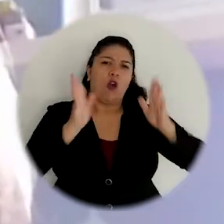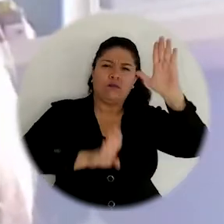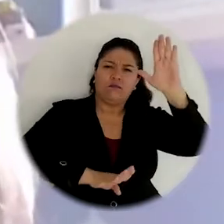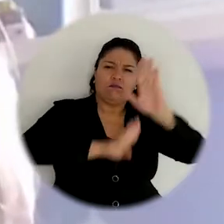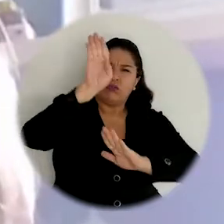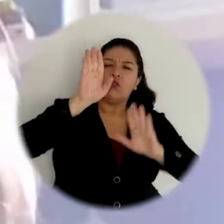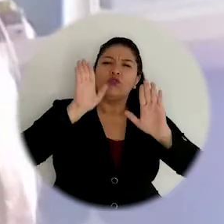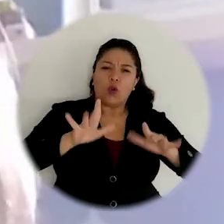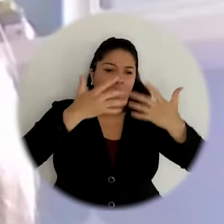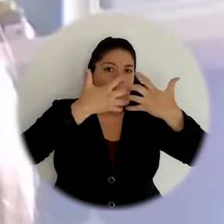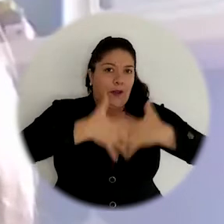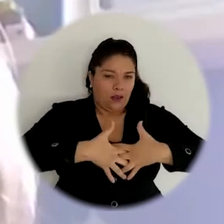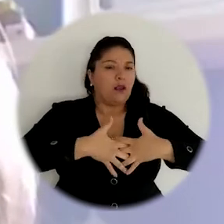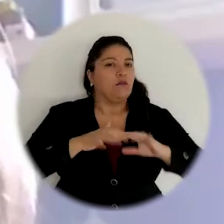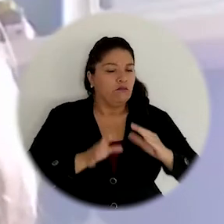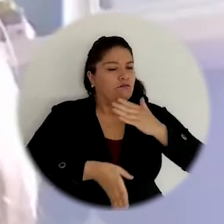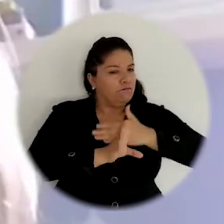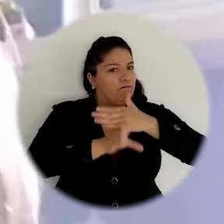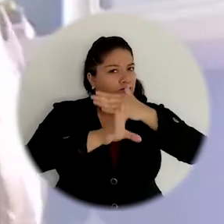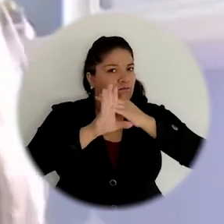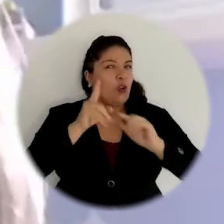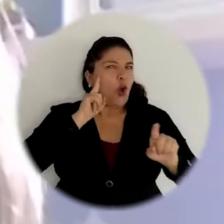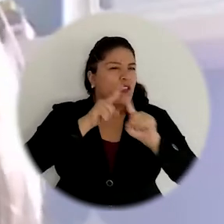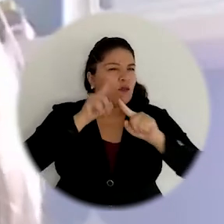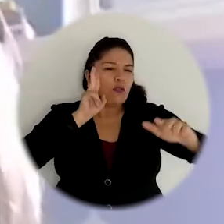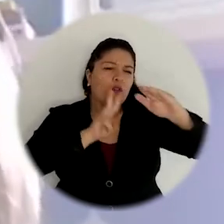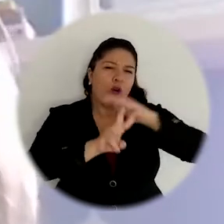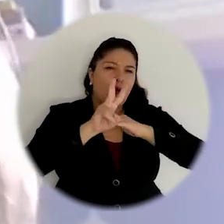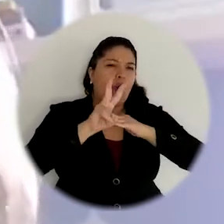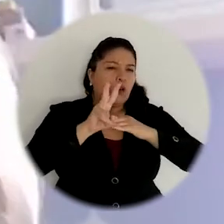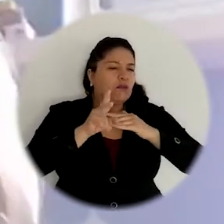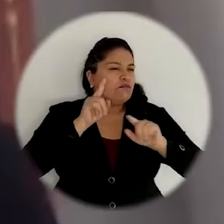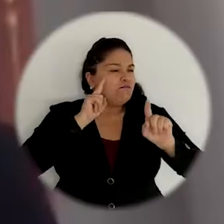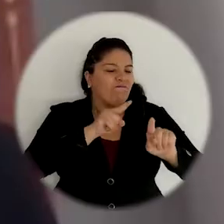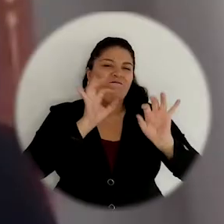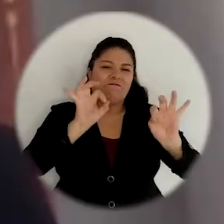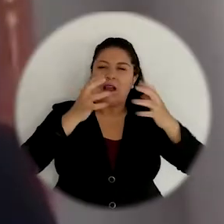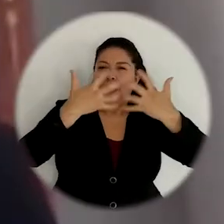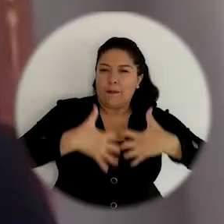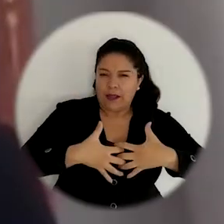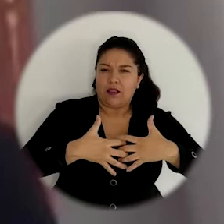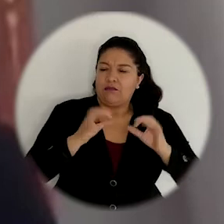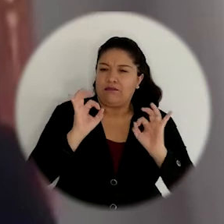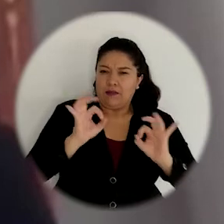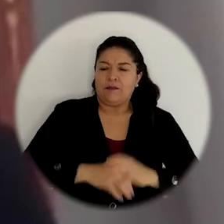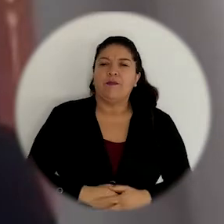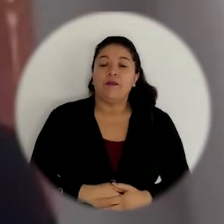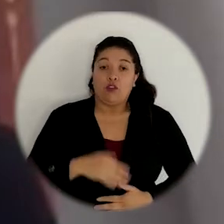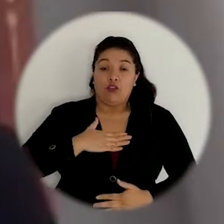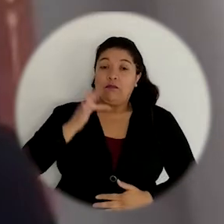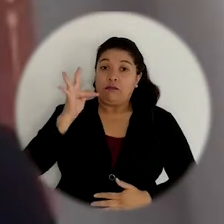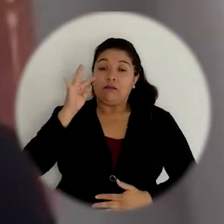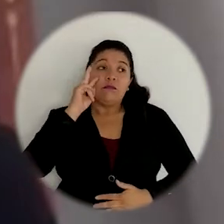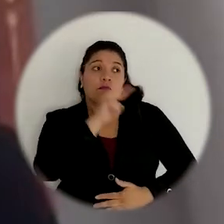desarrollo empresarial no solamente en nuestro país, sino con la visión de tener lo que es una empresa. Soy testigo que este evento